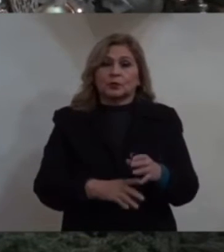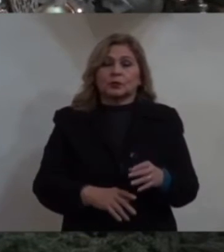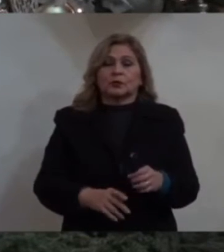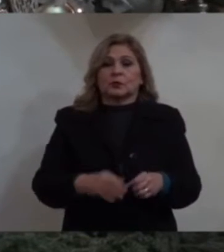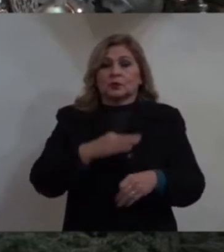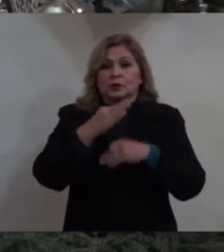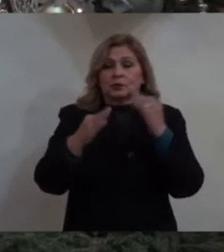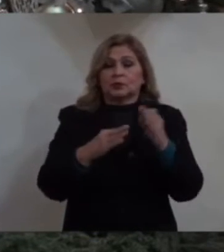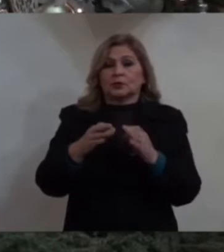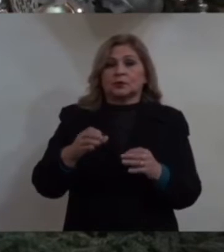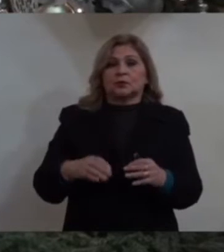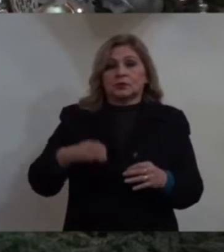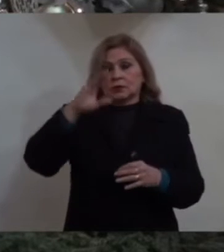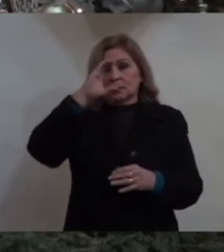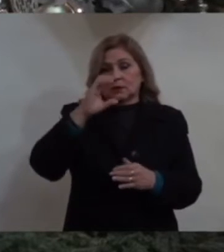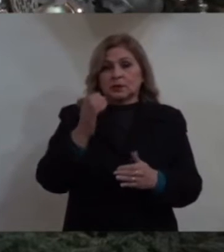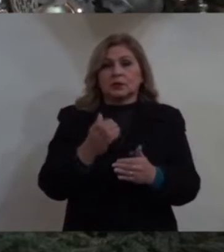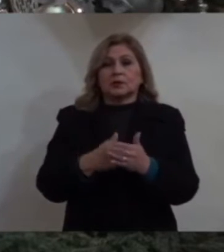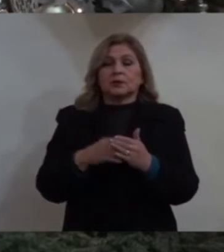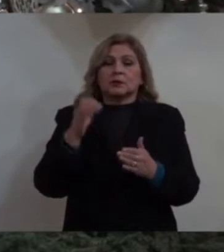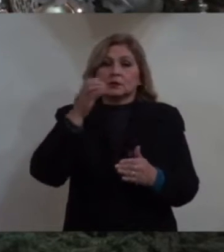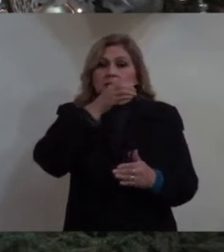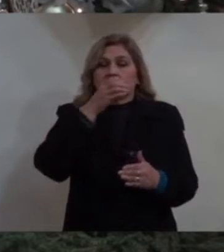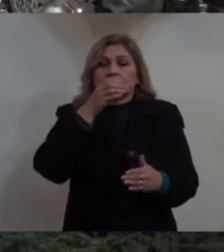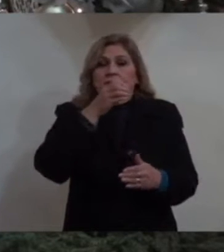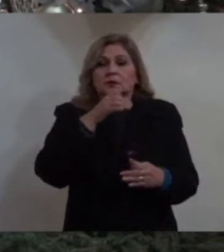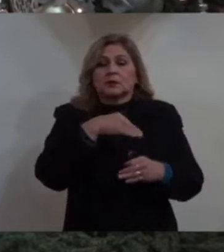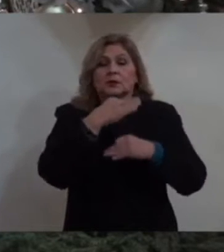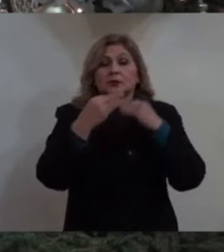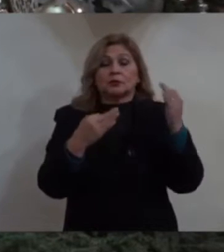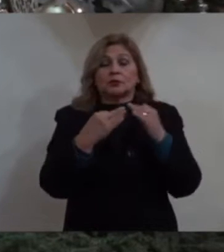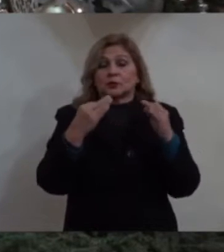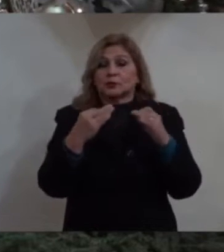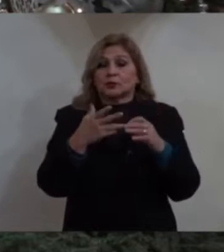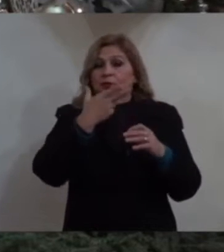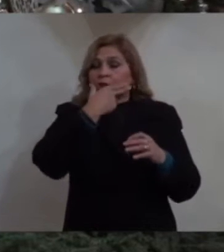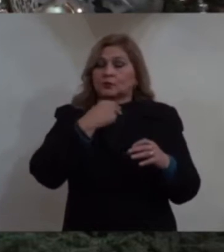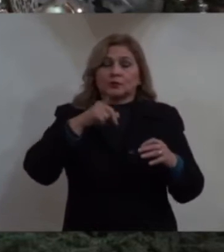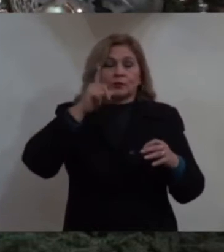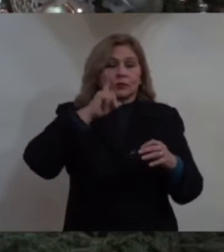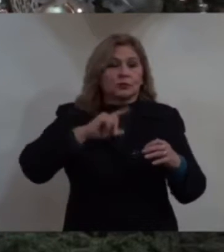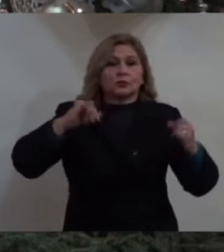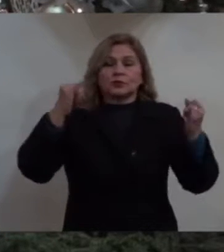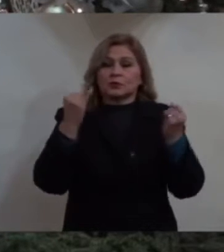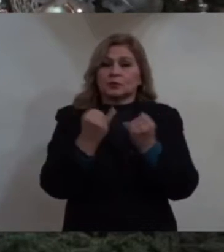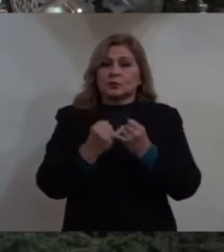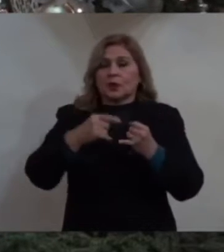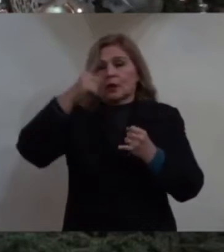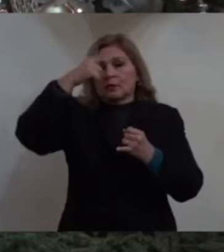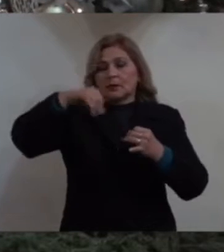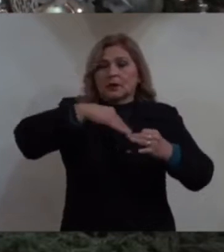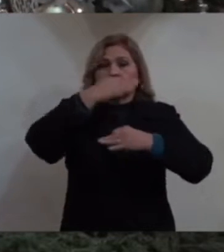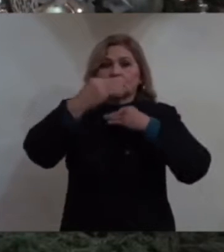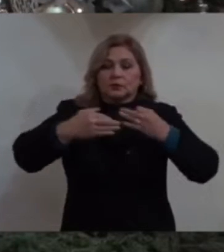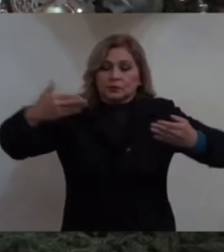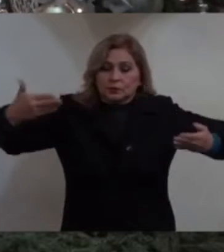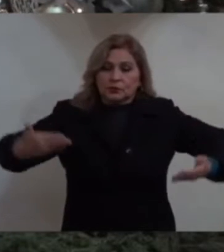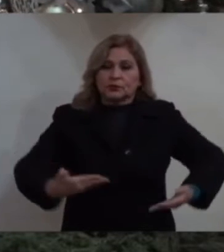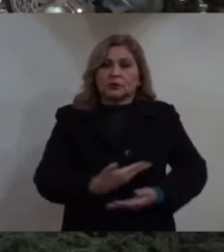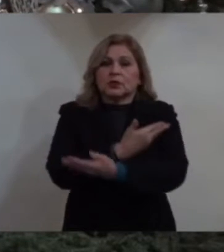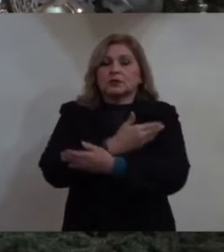nació por todos los hombres sin excepción y por eso estos